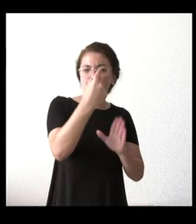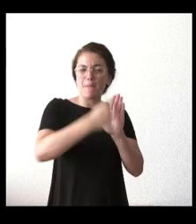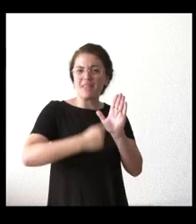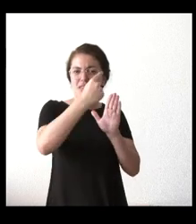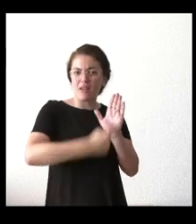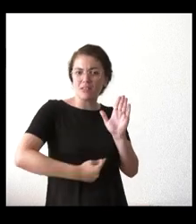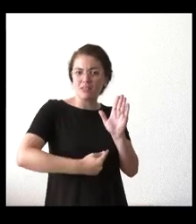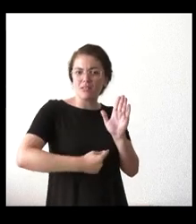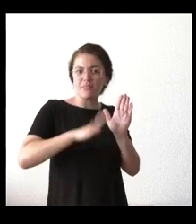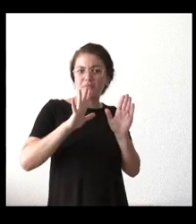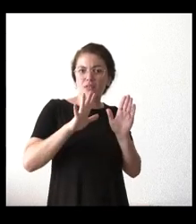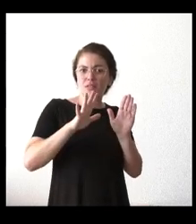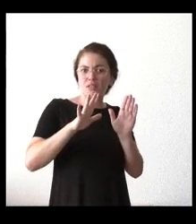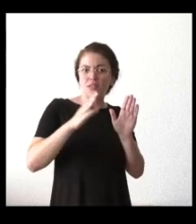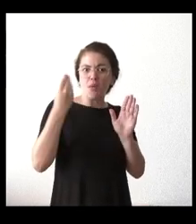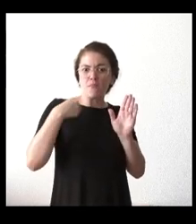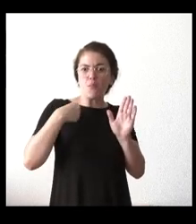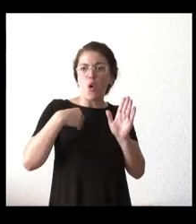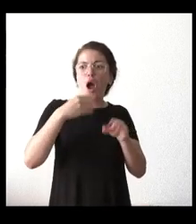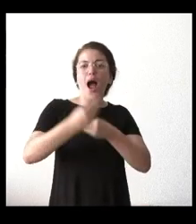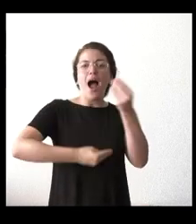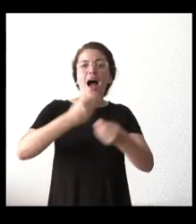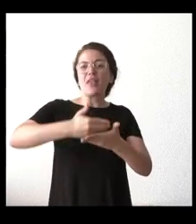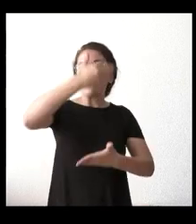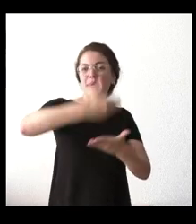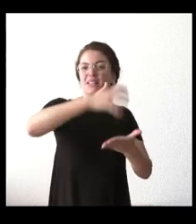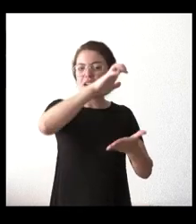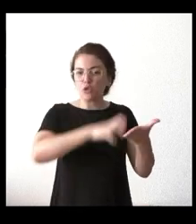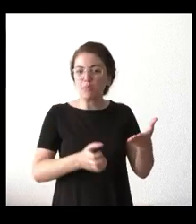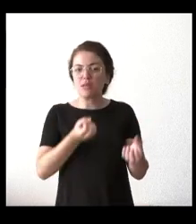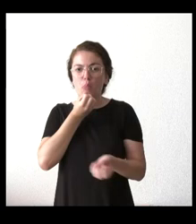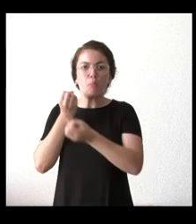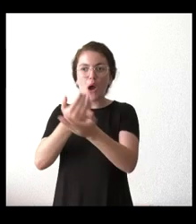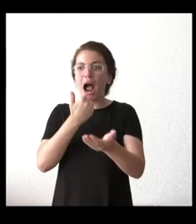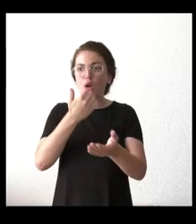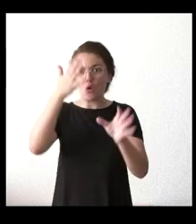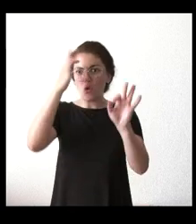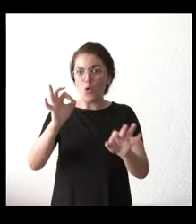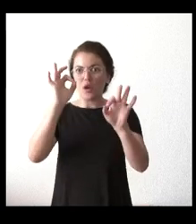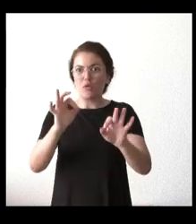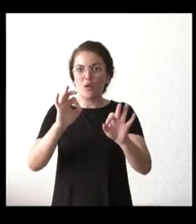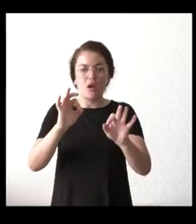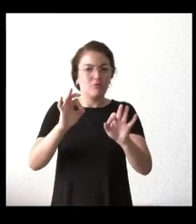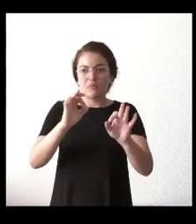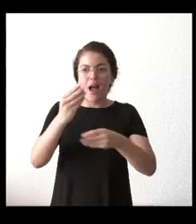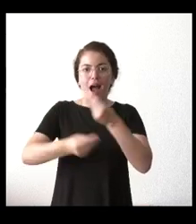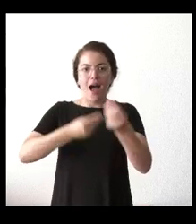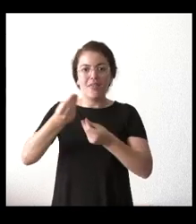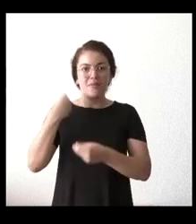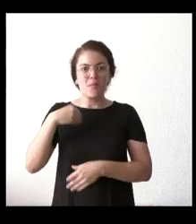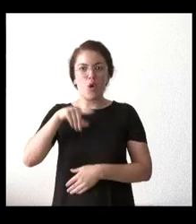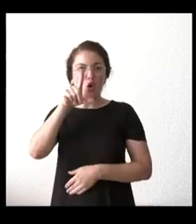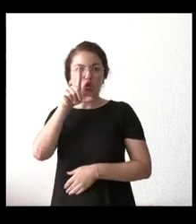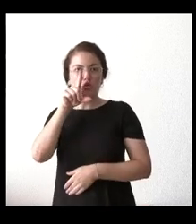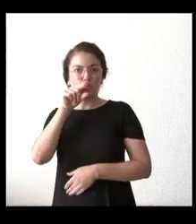en lugar de comunicarlas por una nota de prensa o con una rueda de prensa, como es lo lógico y lo habitual, esto se comunica a